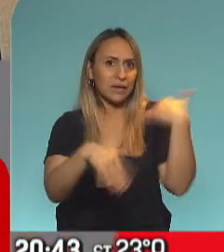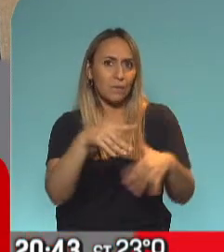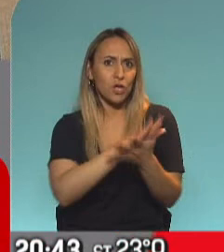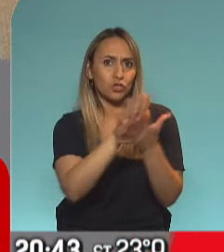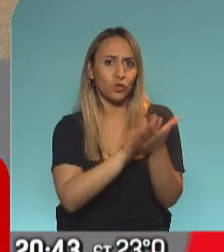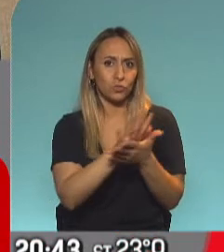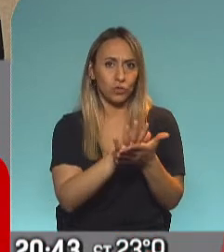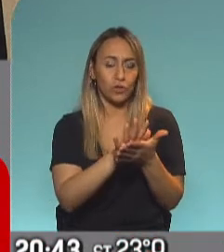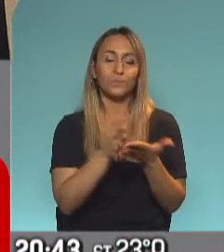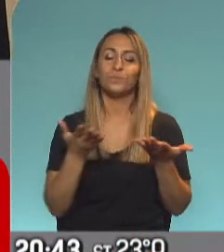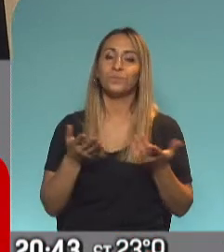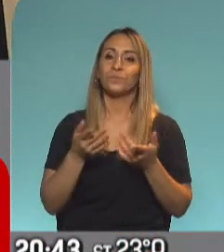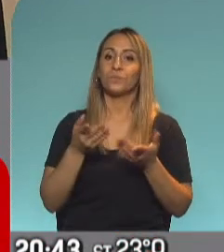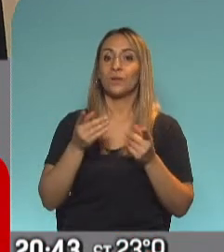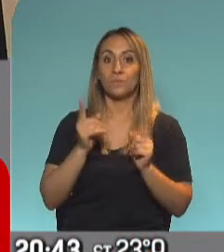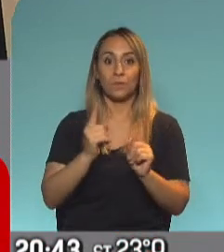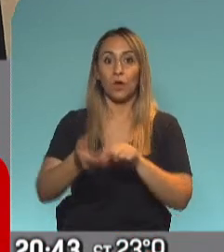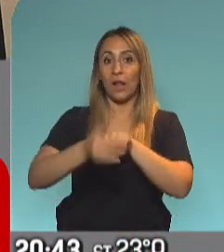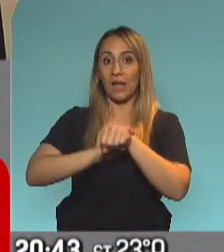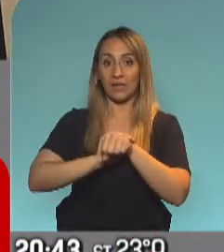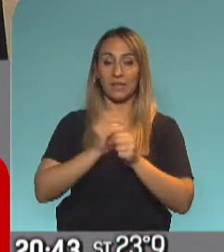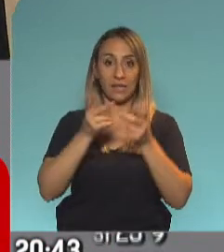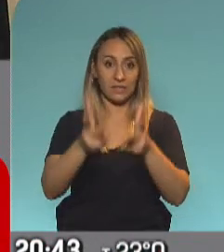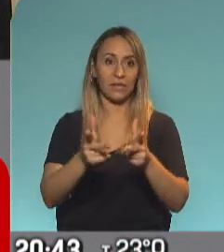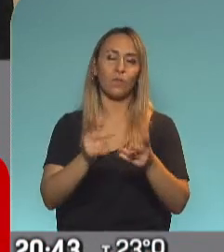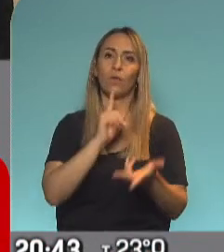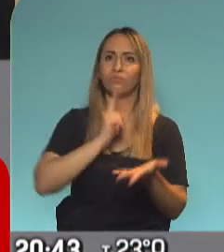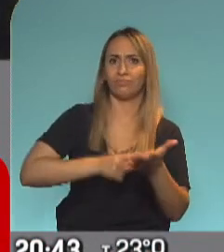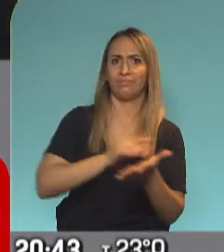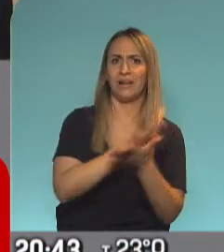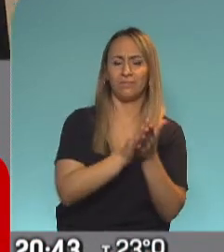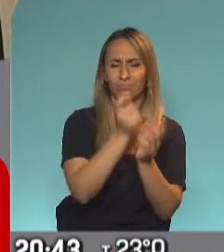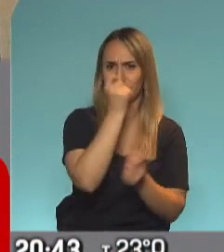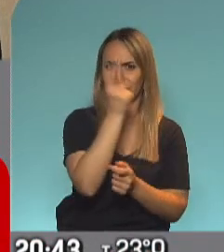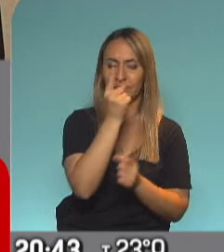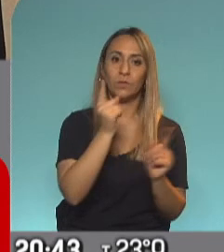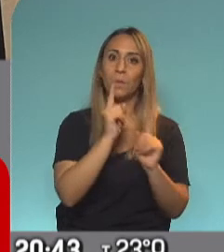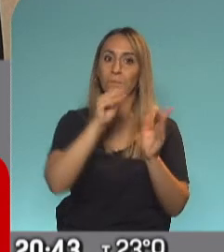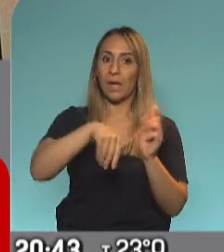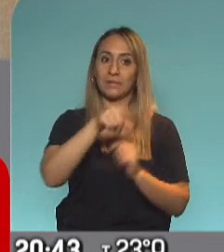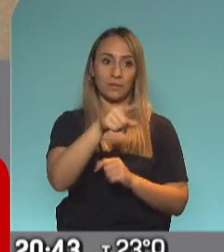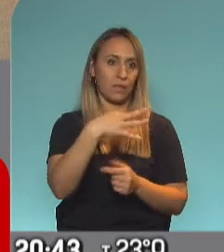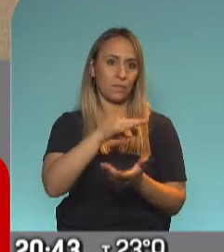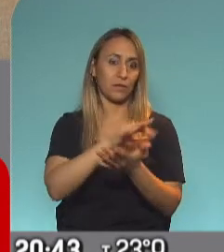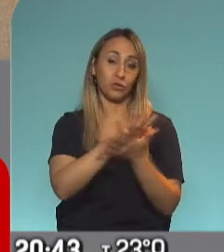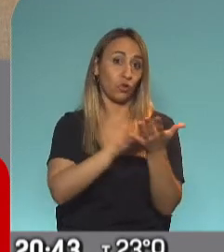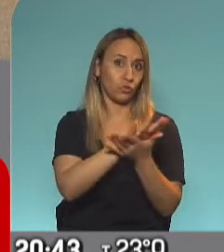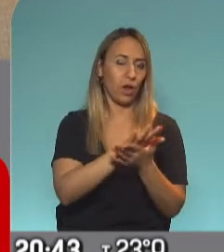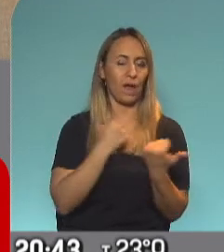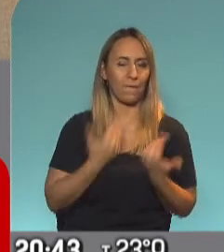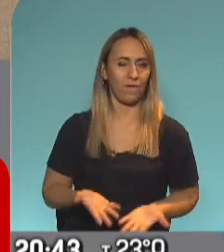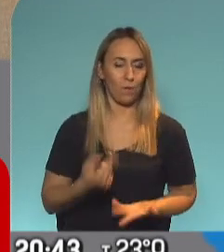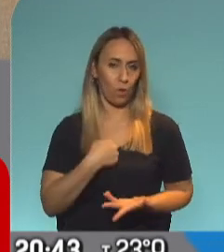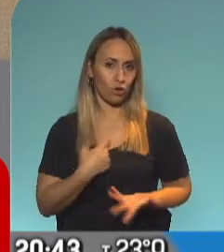obviamente, desde lo que dice Horacio Rodríguez Larreta, no solamente una rápida, sino lo que él considera que debe ser una resolución favorable